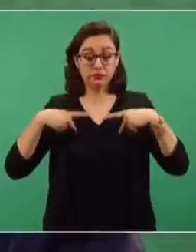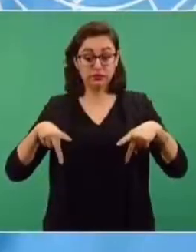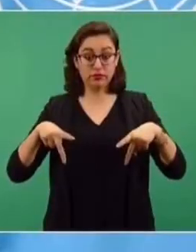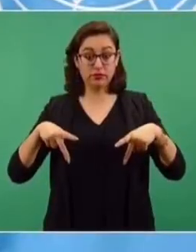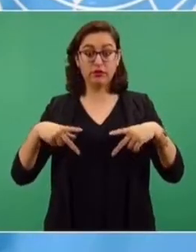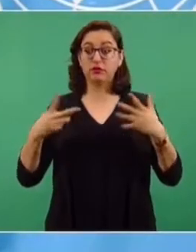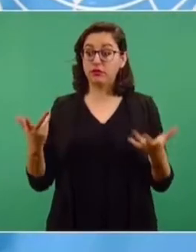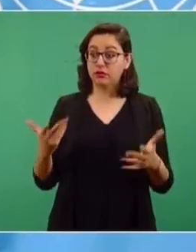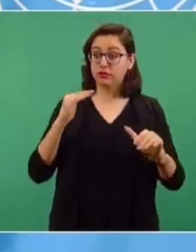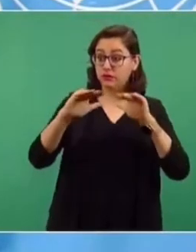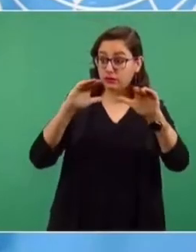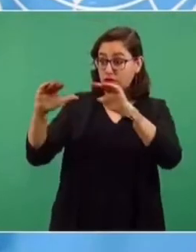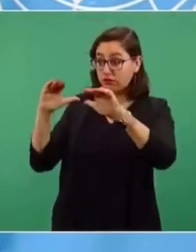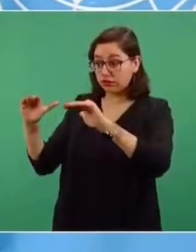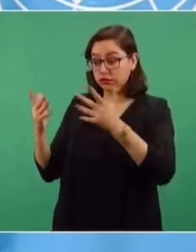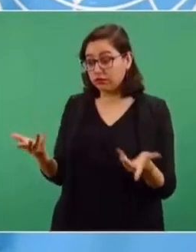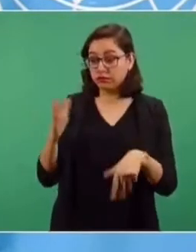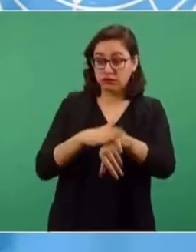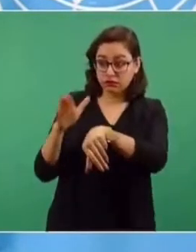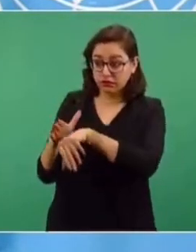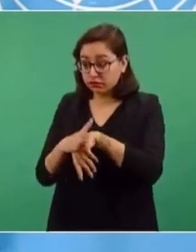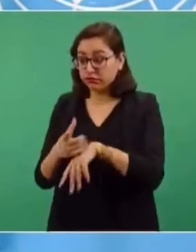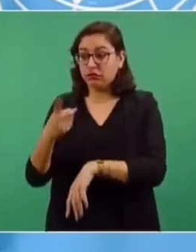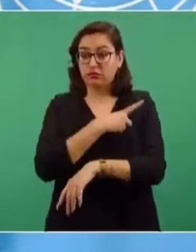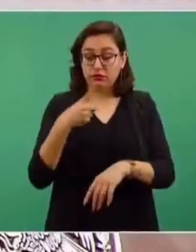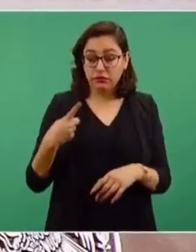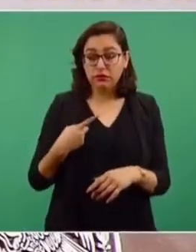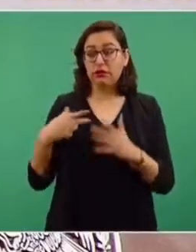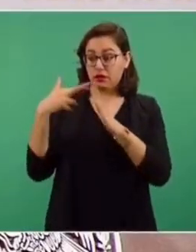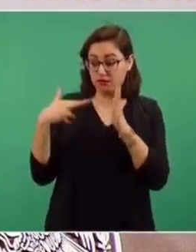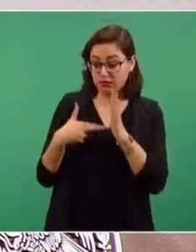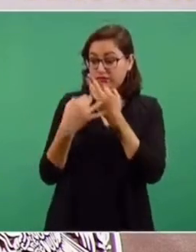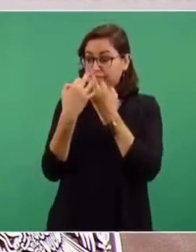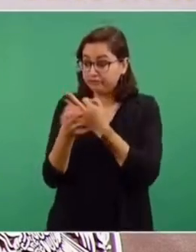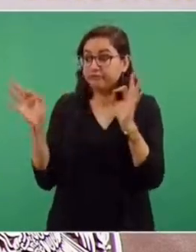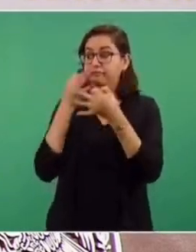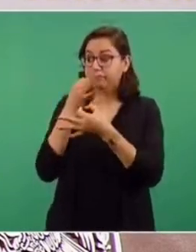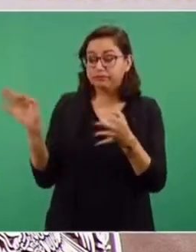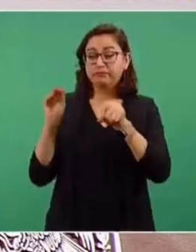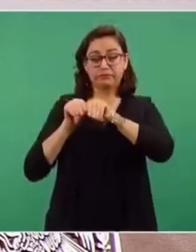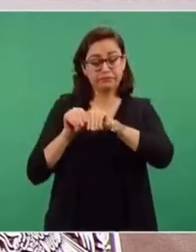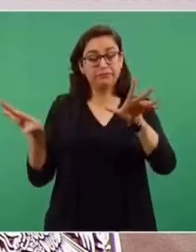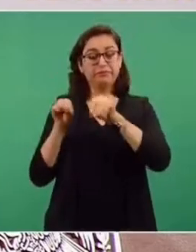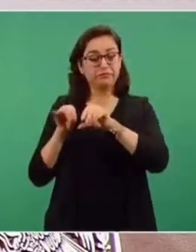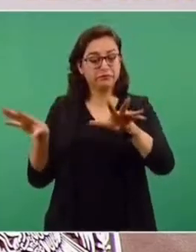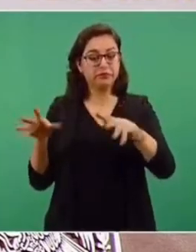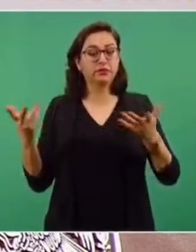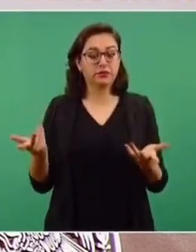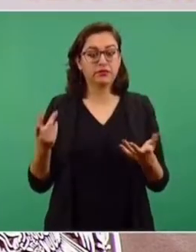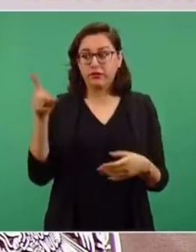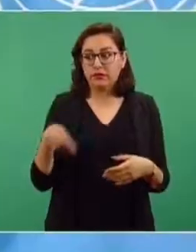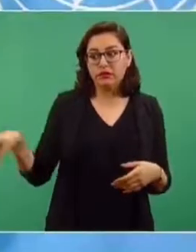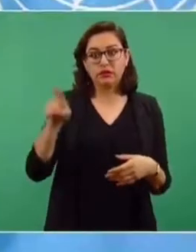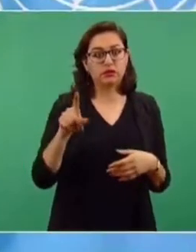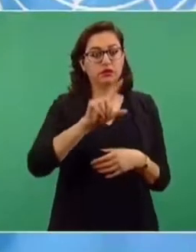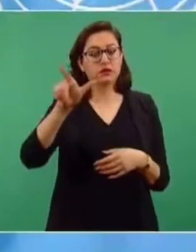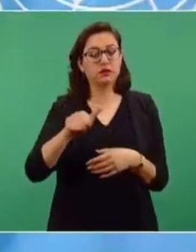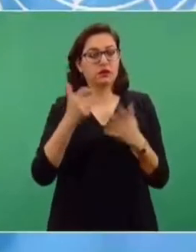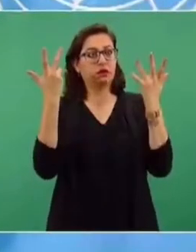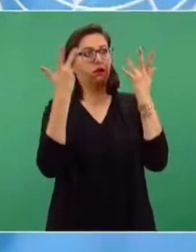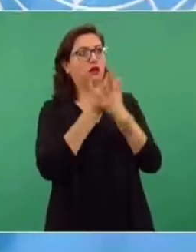a partir de que se van a llevar a cabo acciones, anunciar ya esas acciones para que no se tenga